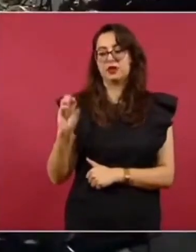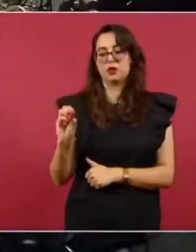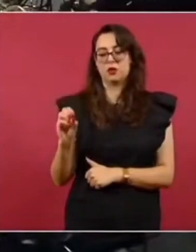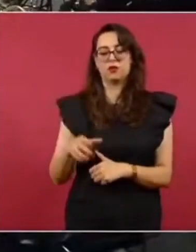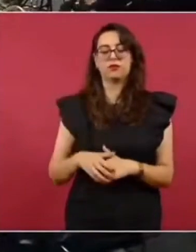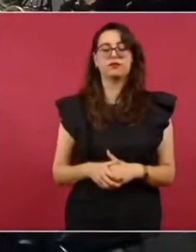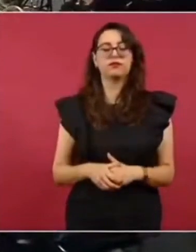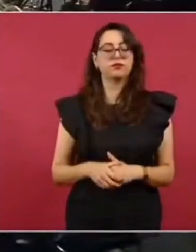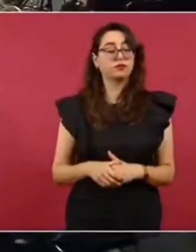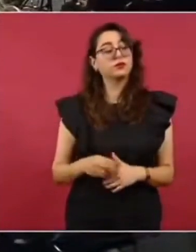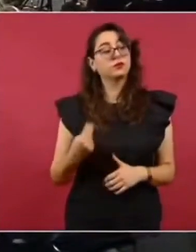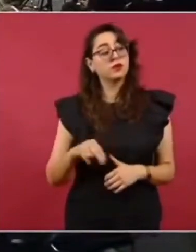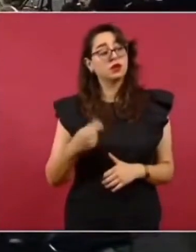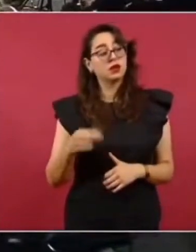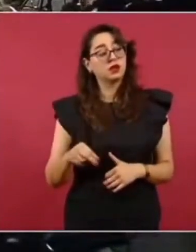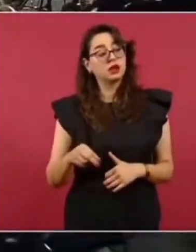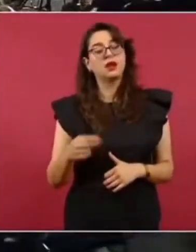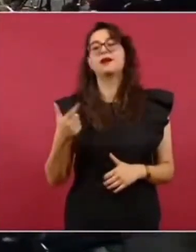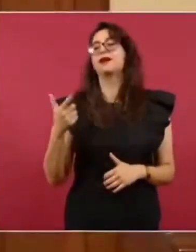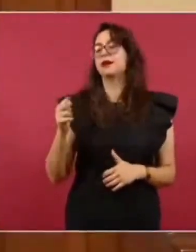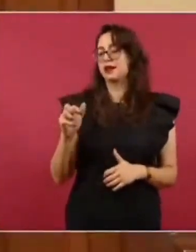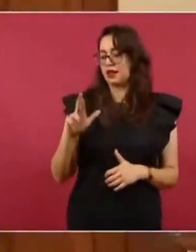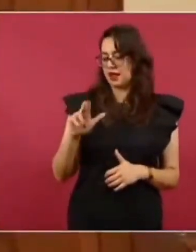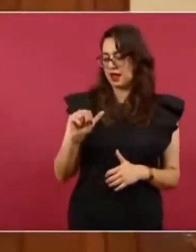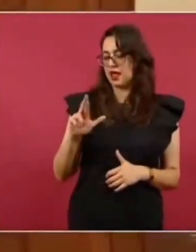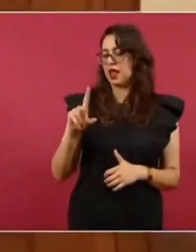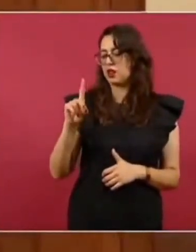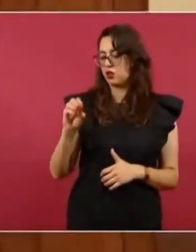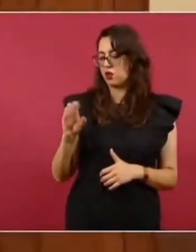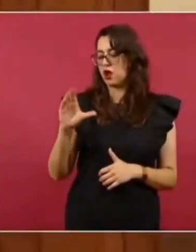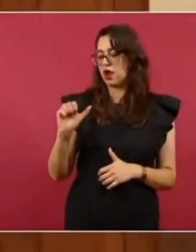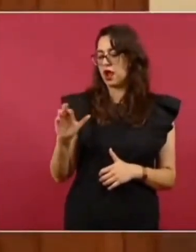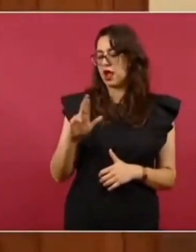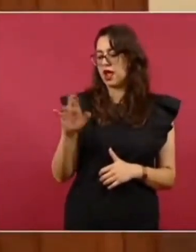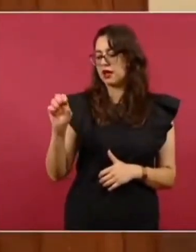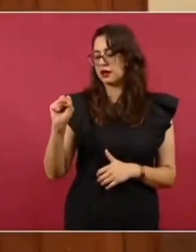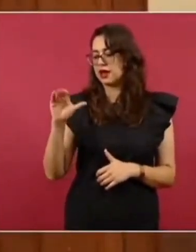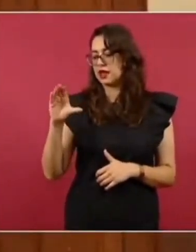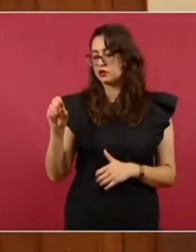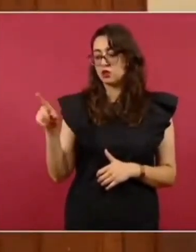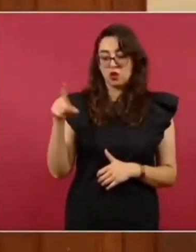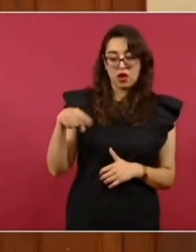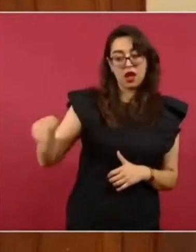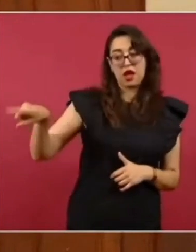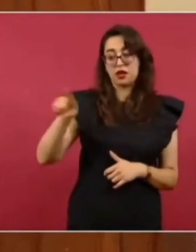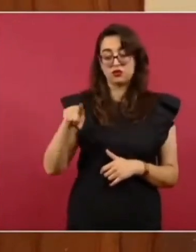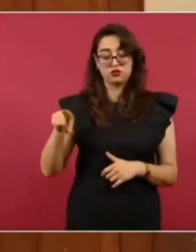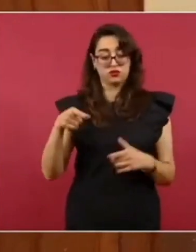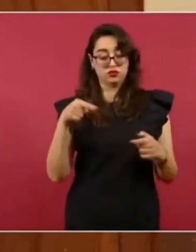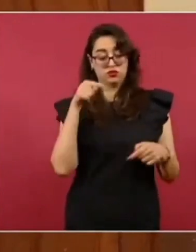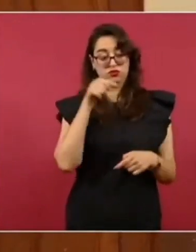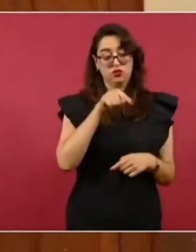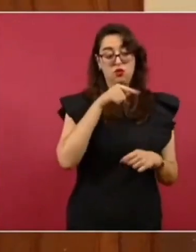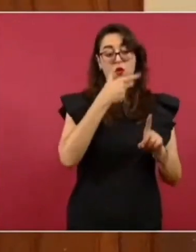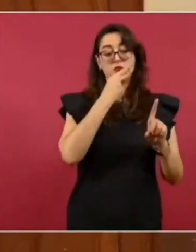Gerardo Carrasco Esa aparece en todas las